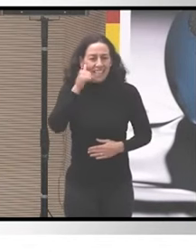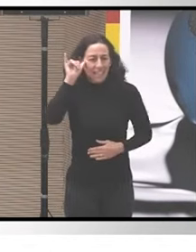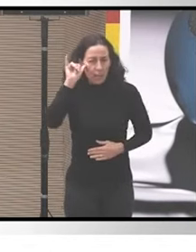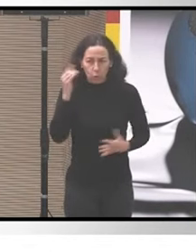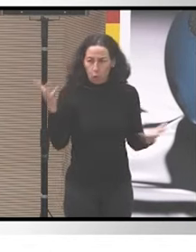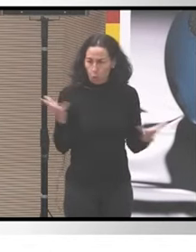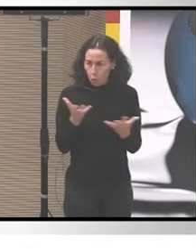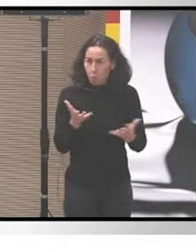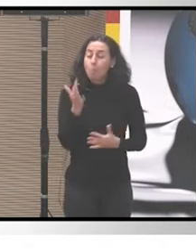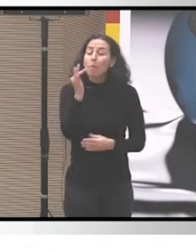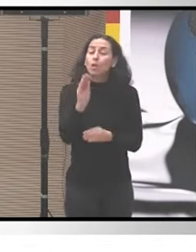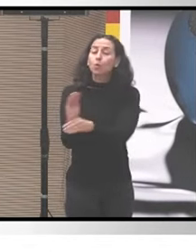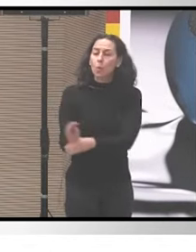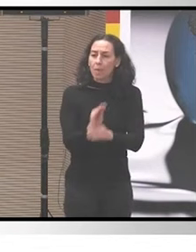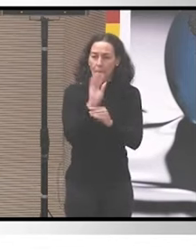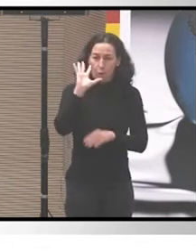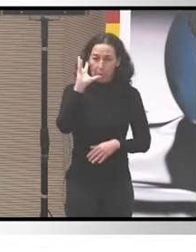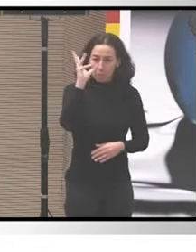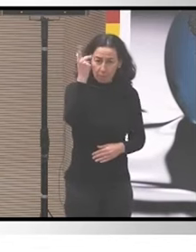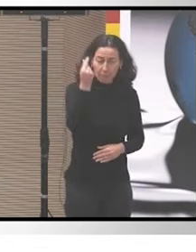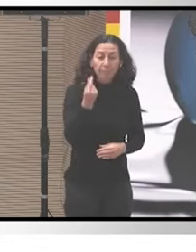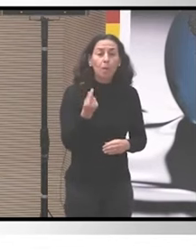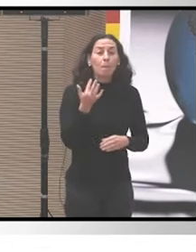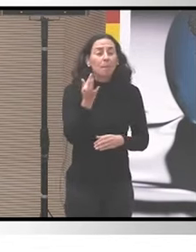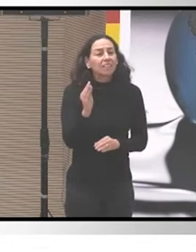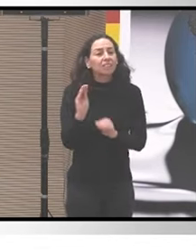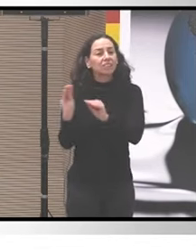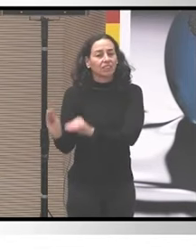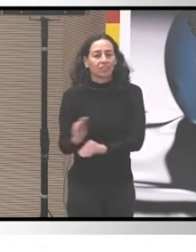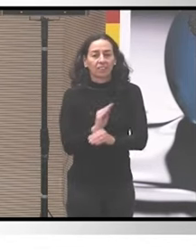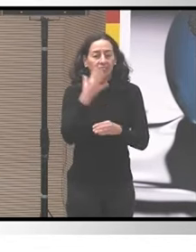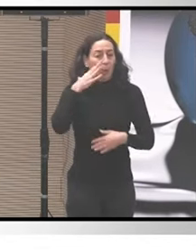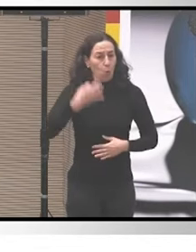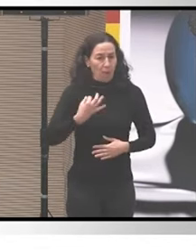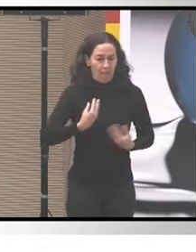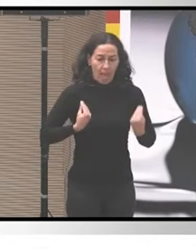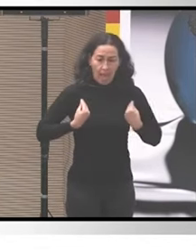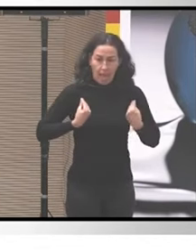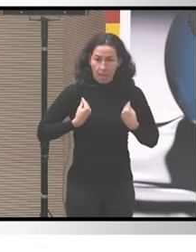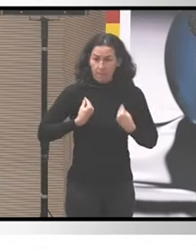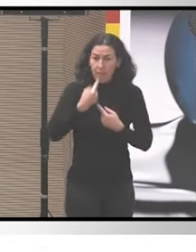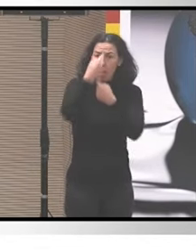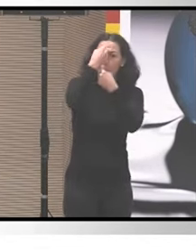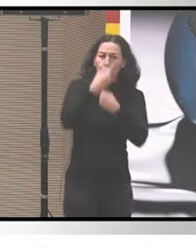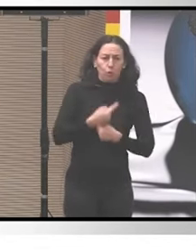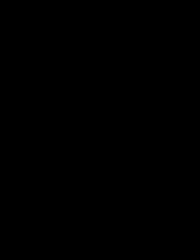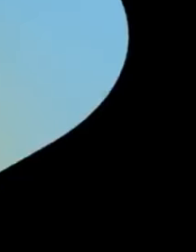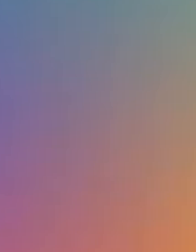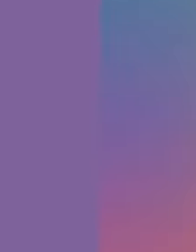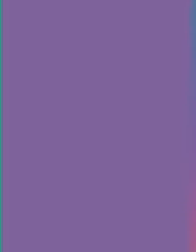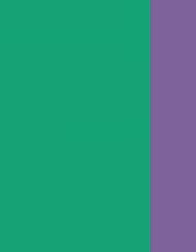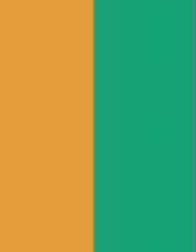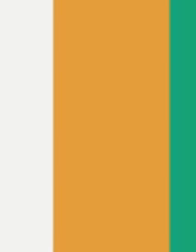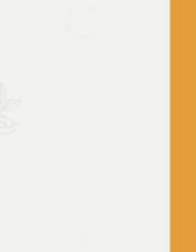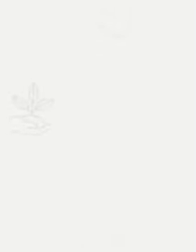cuidado del medio ambiente y la seguridad a la vida en su amplia excepción libre de imposiciones y de violencias